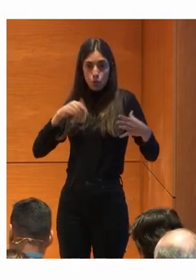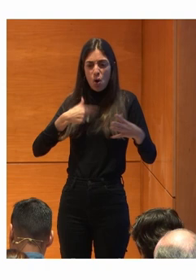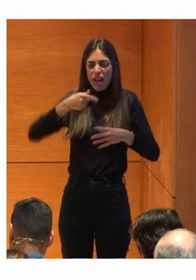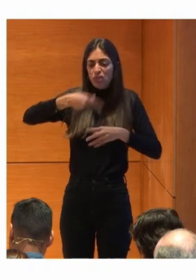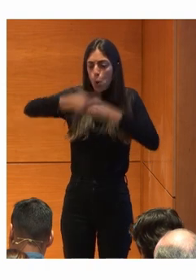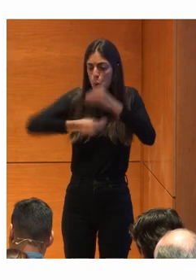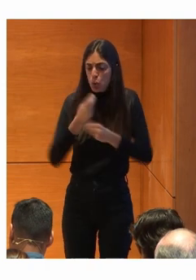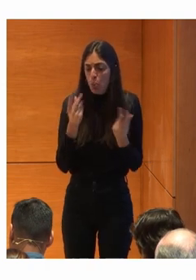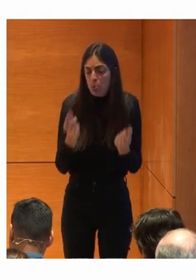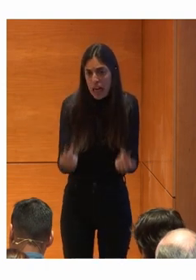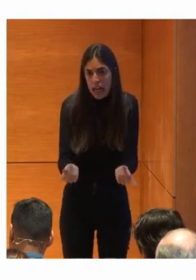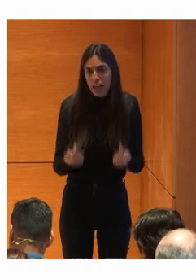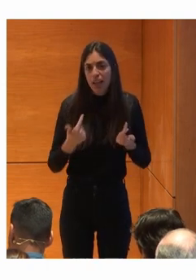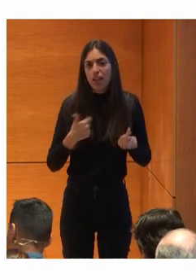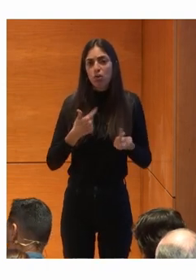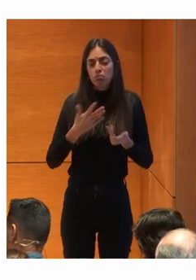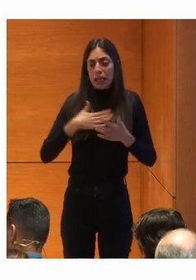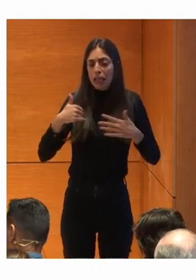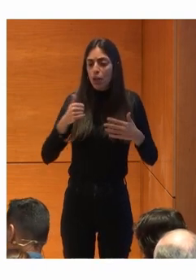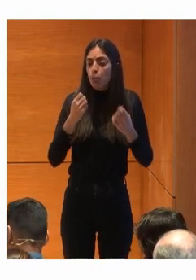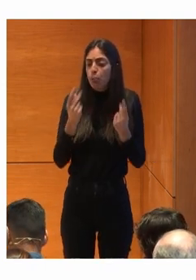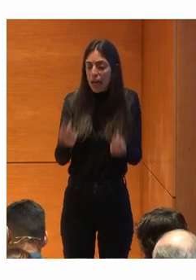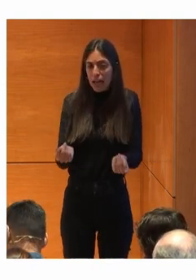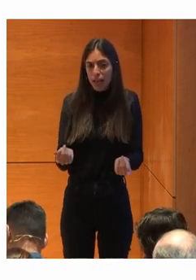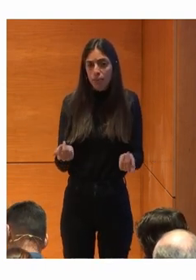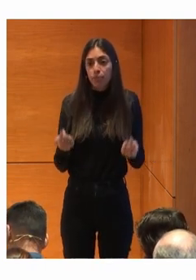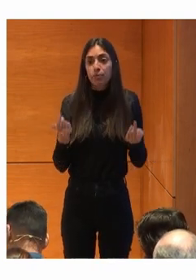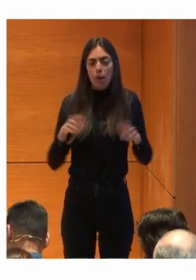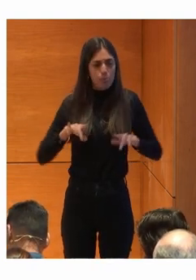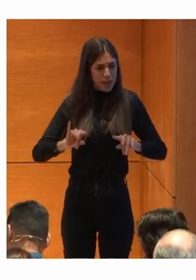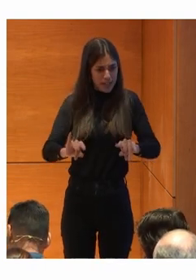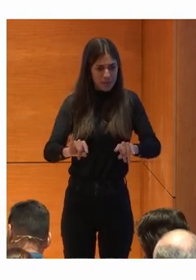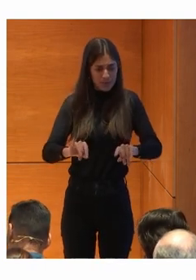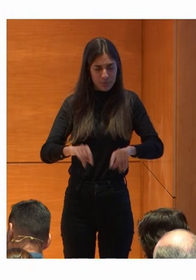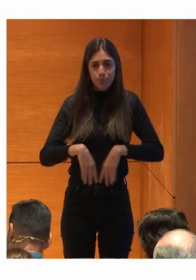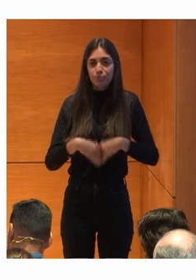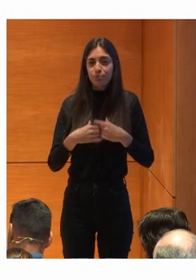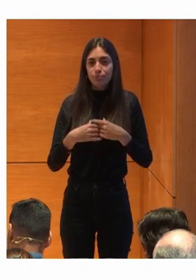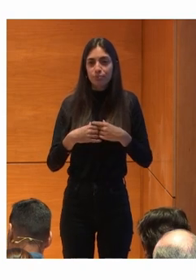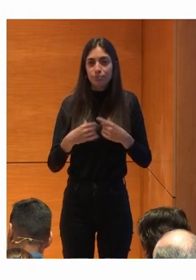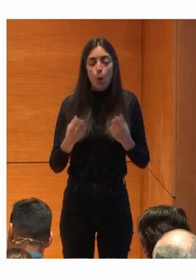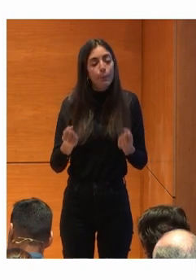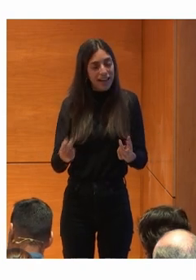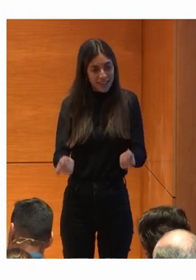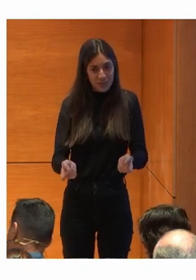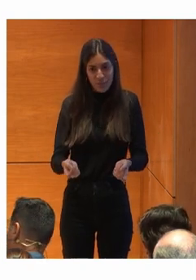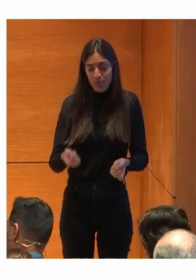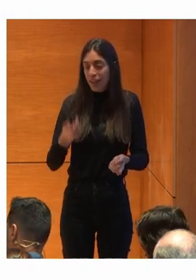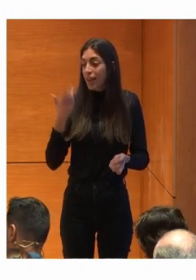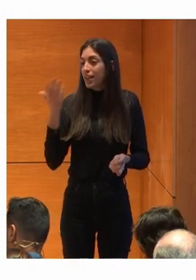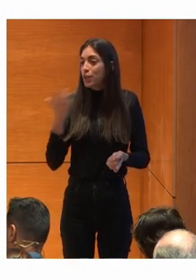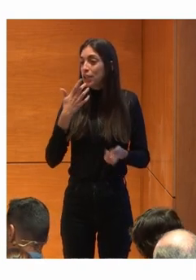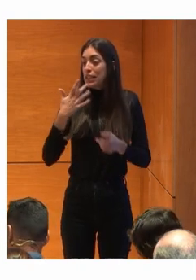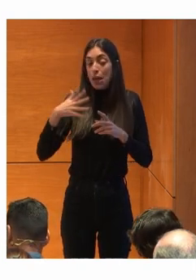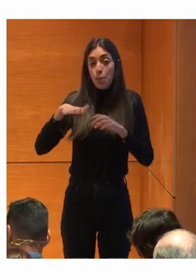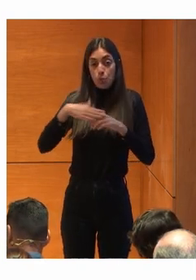yo Para qué lo quiero Cuando tuvieron Una primera aproximación Y ahí tuvieron un papel Fundamental La labor de las